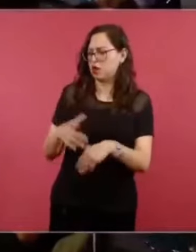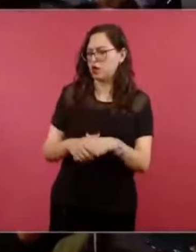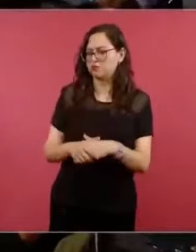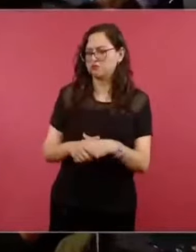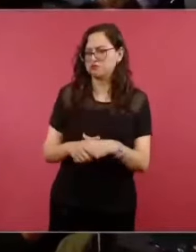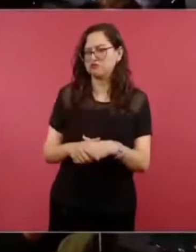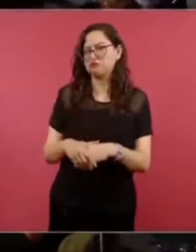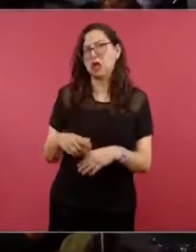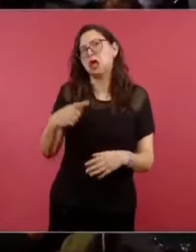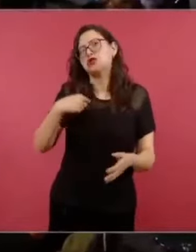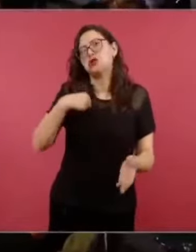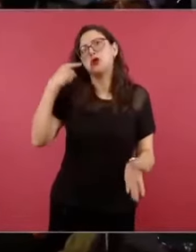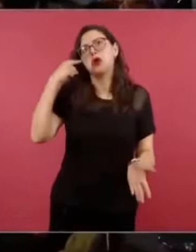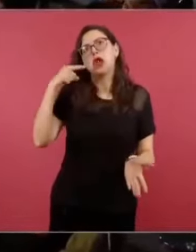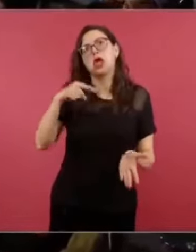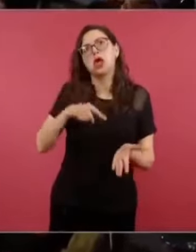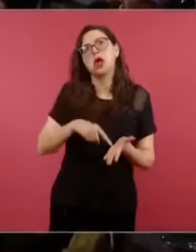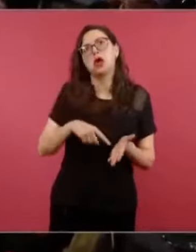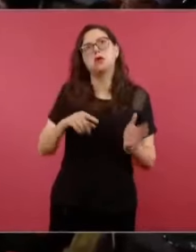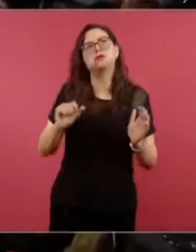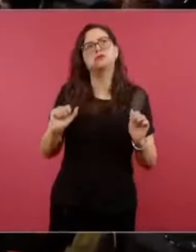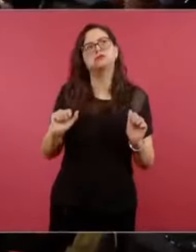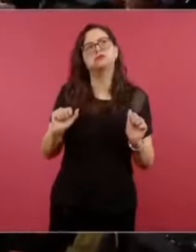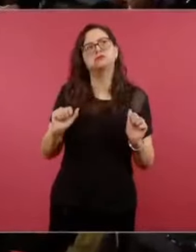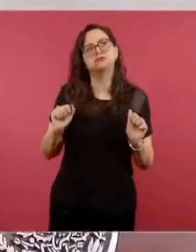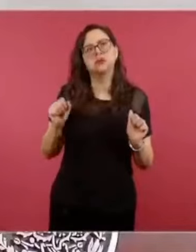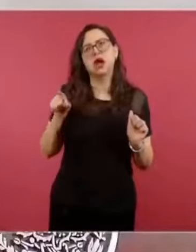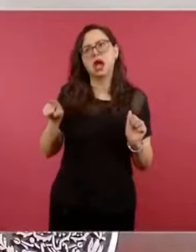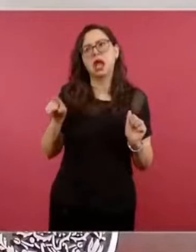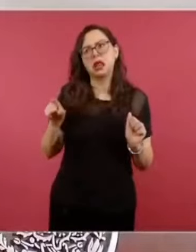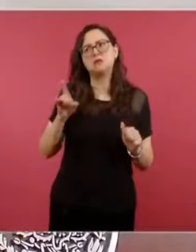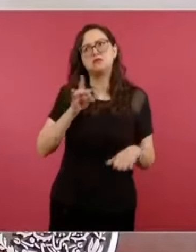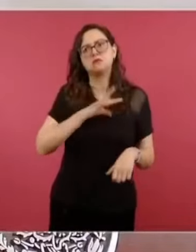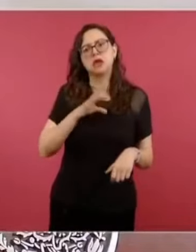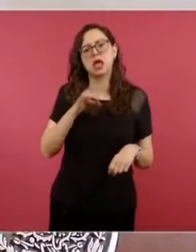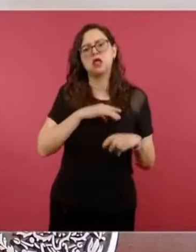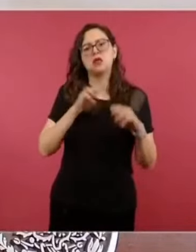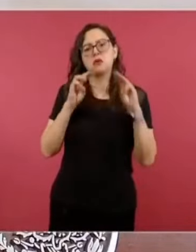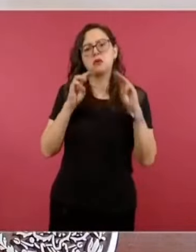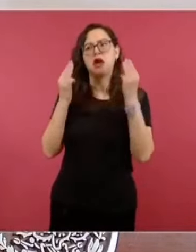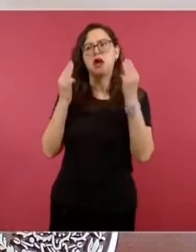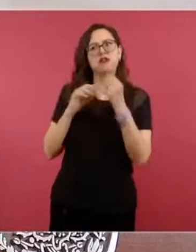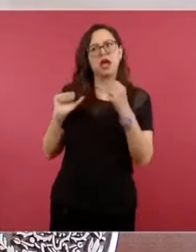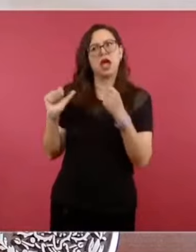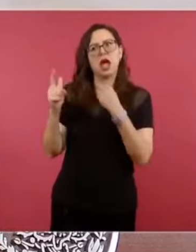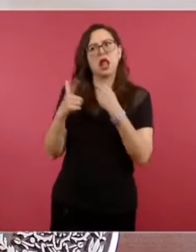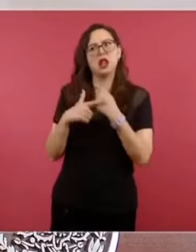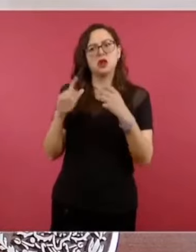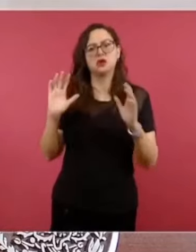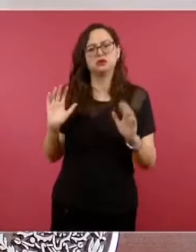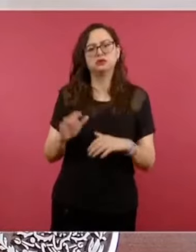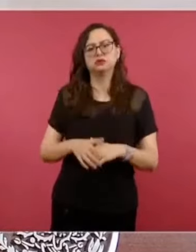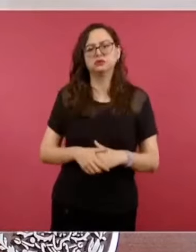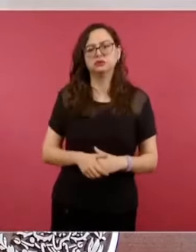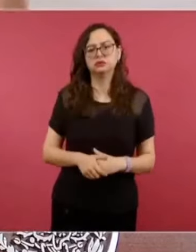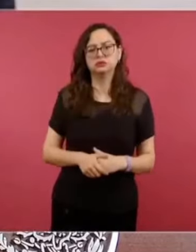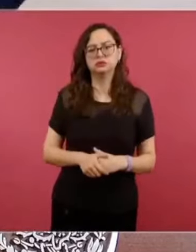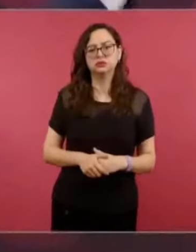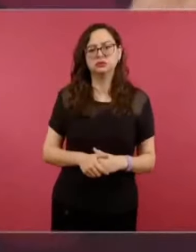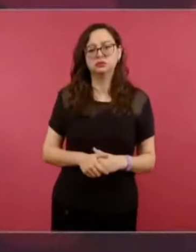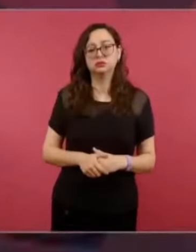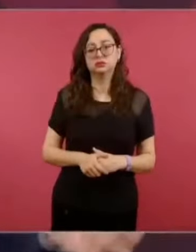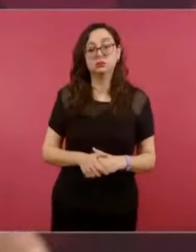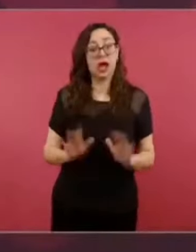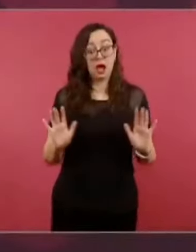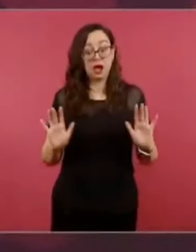amenaza de la delincuencia organizada y tantas